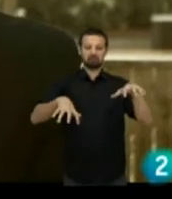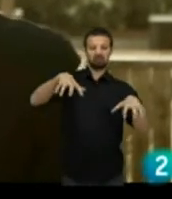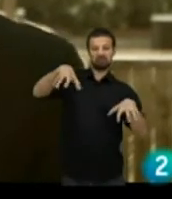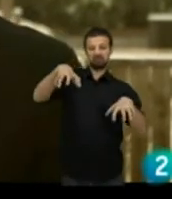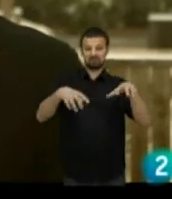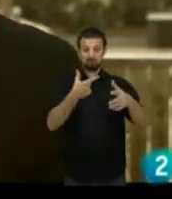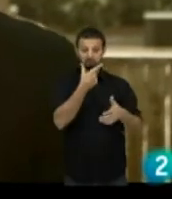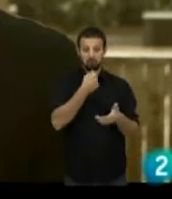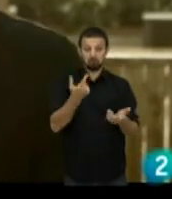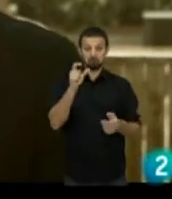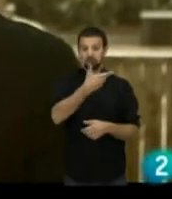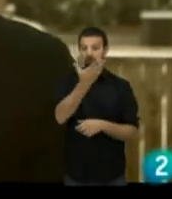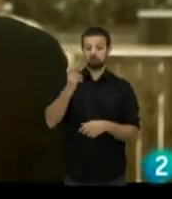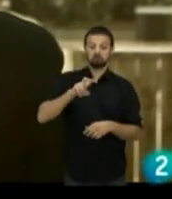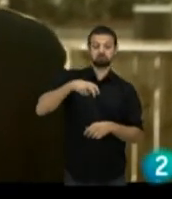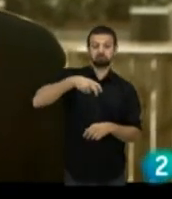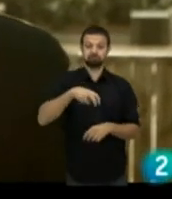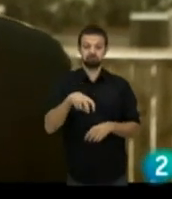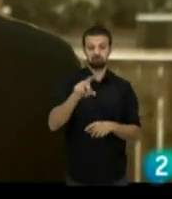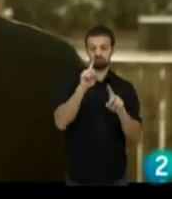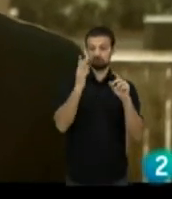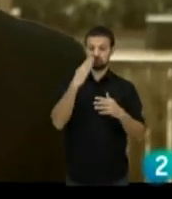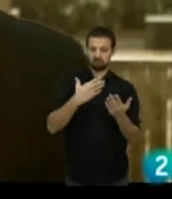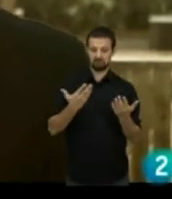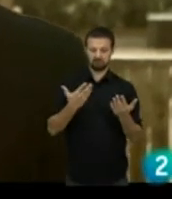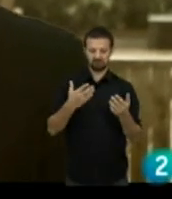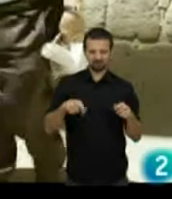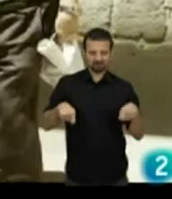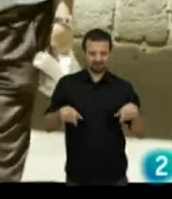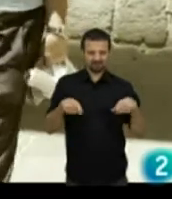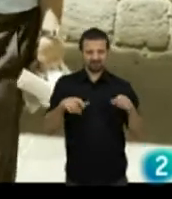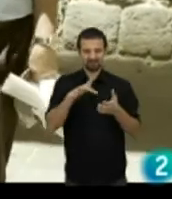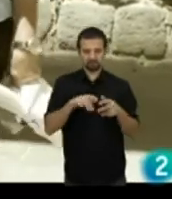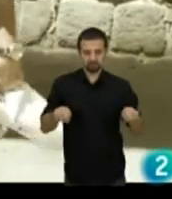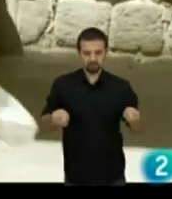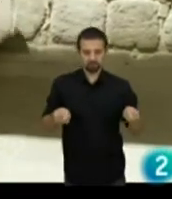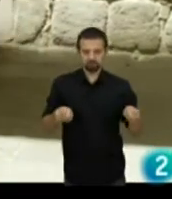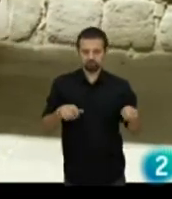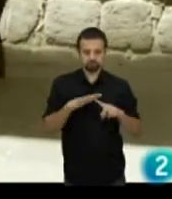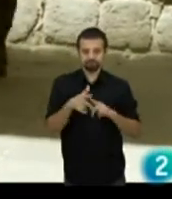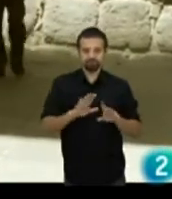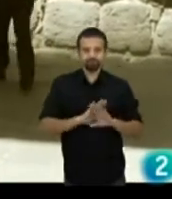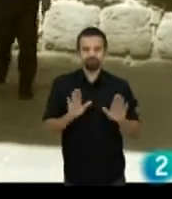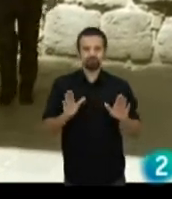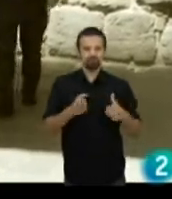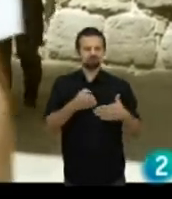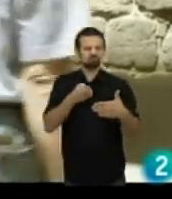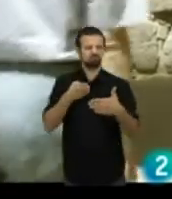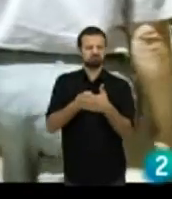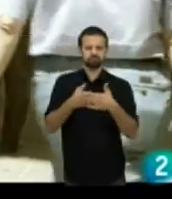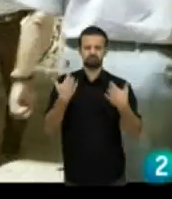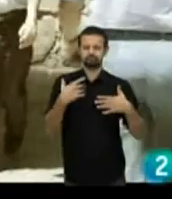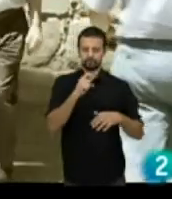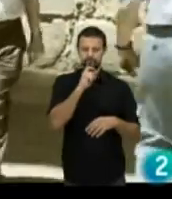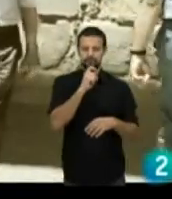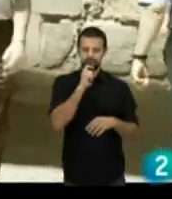arriba o un poco más abajo, que cualquier persona lo salta sin ninguna dificultad, al irnos y a ruedas es algo... Bueno, es un obstáculo